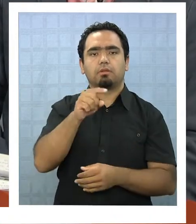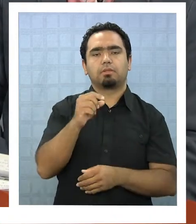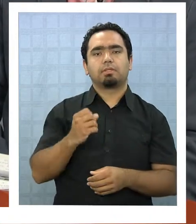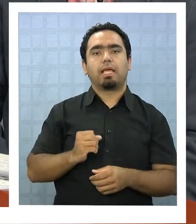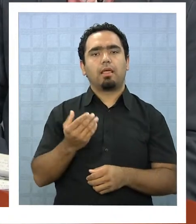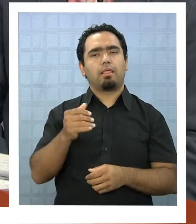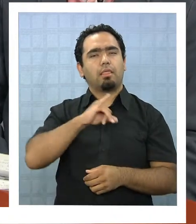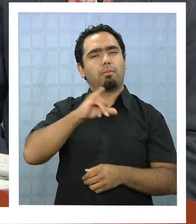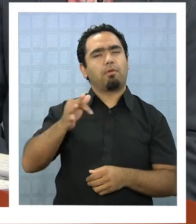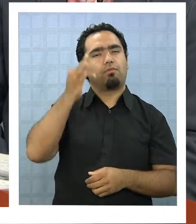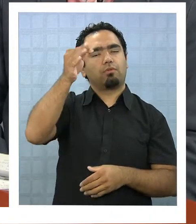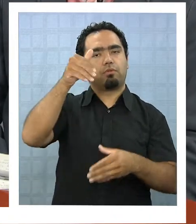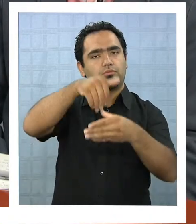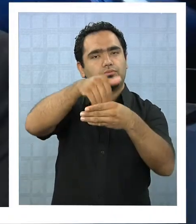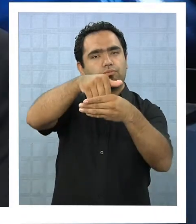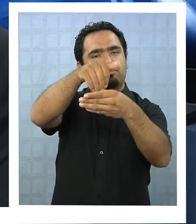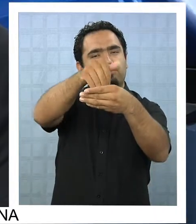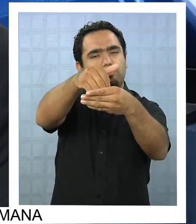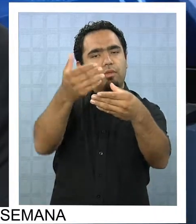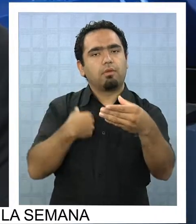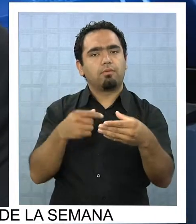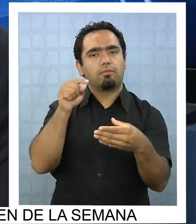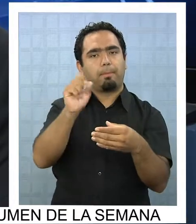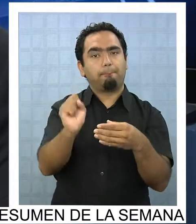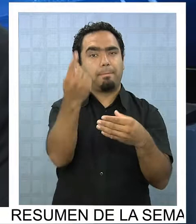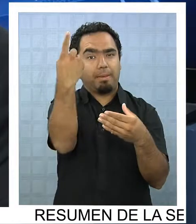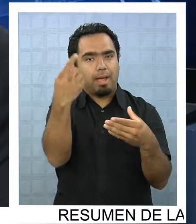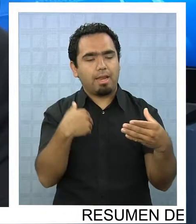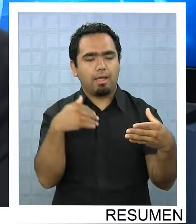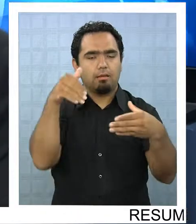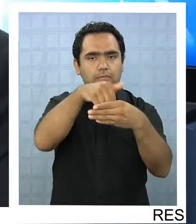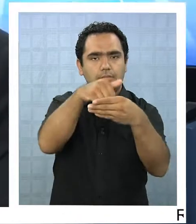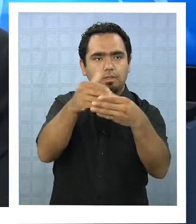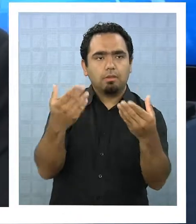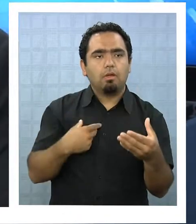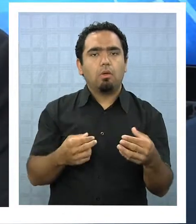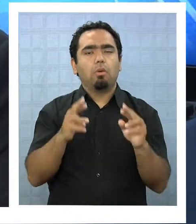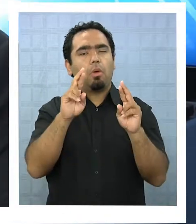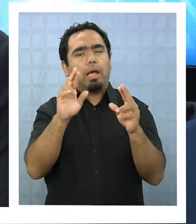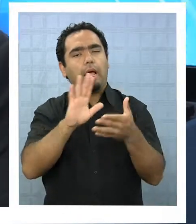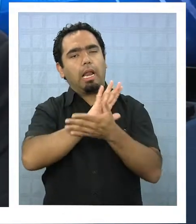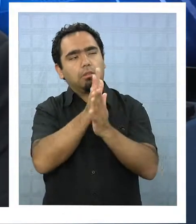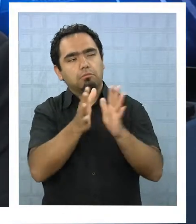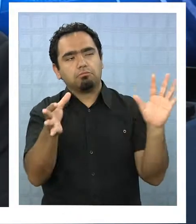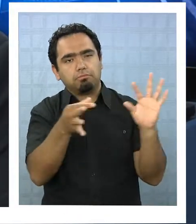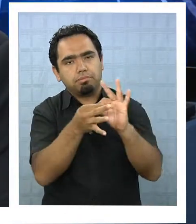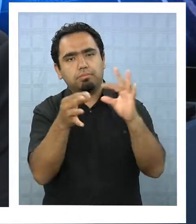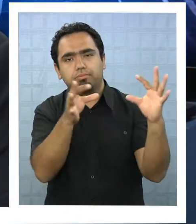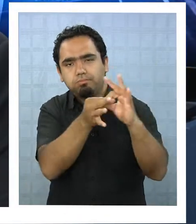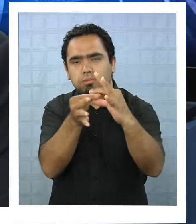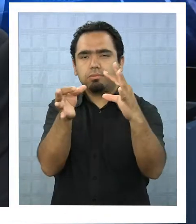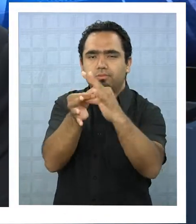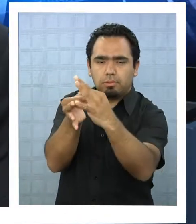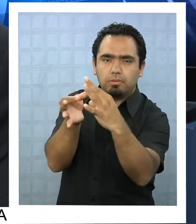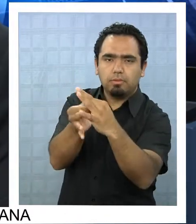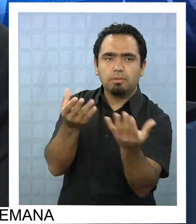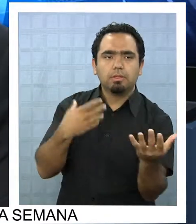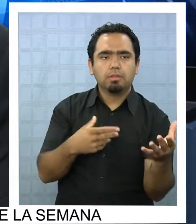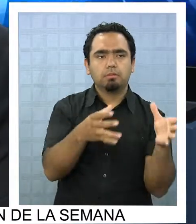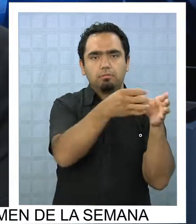Partido Progresista ojalá con el Partido Humanista ojalá con el mundo de Claude ojalá también de Roxana Miranda no es tan fácil pero el mundo de